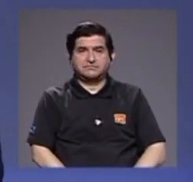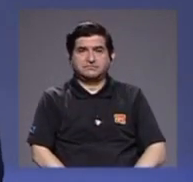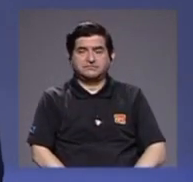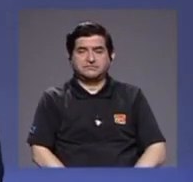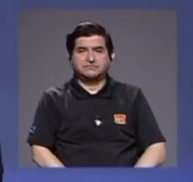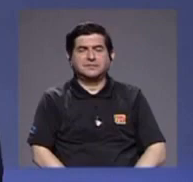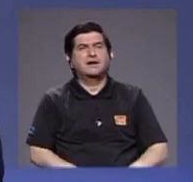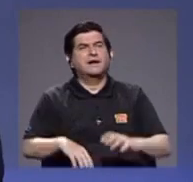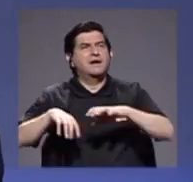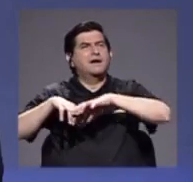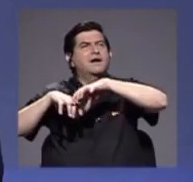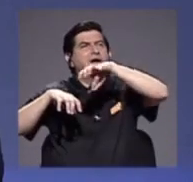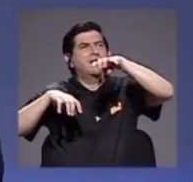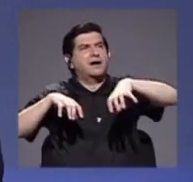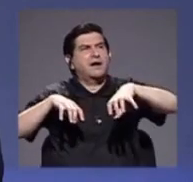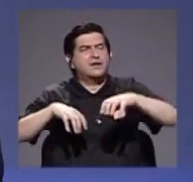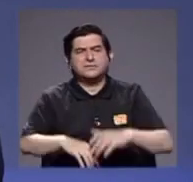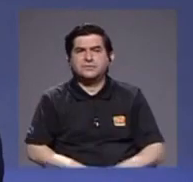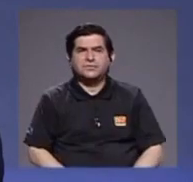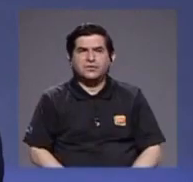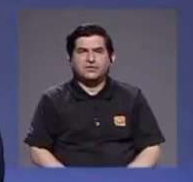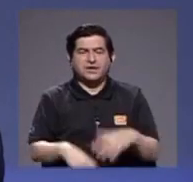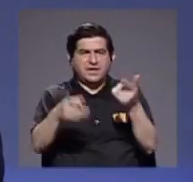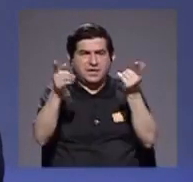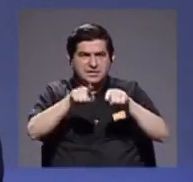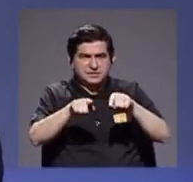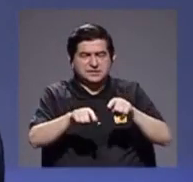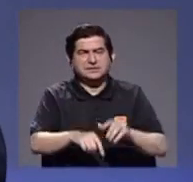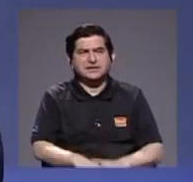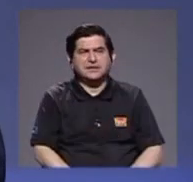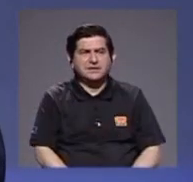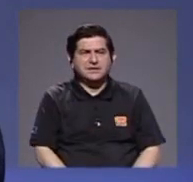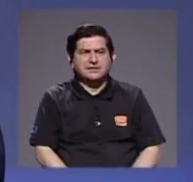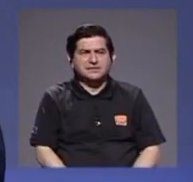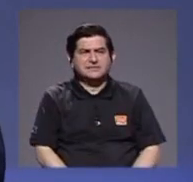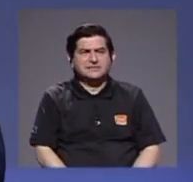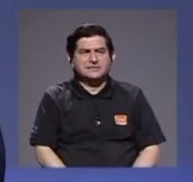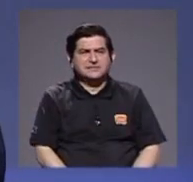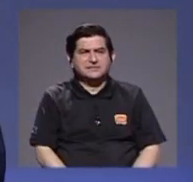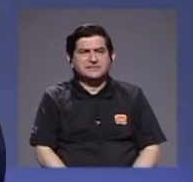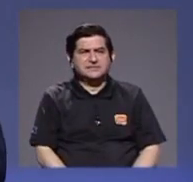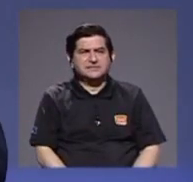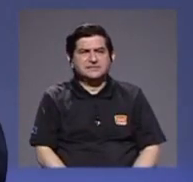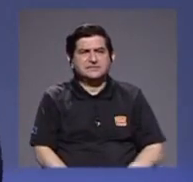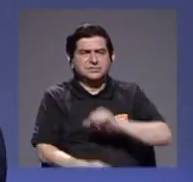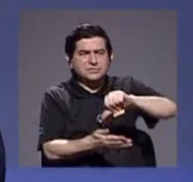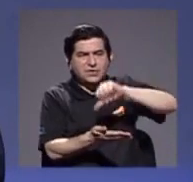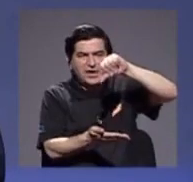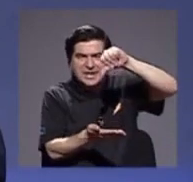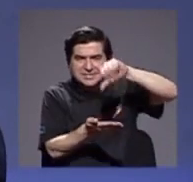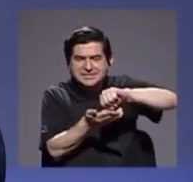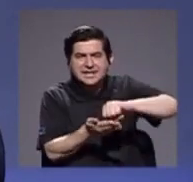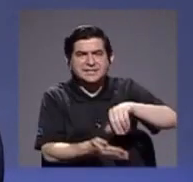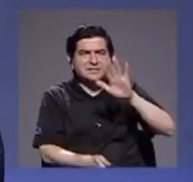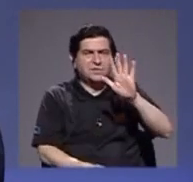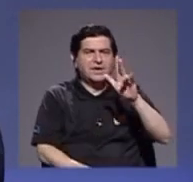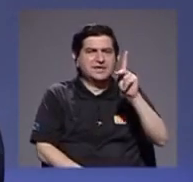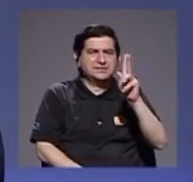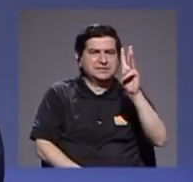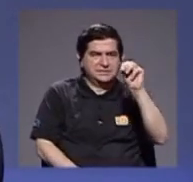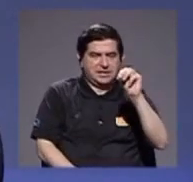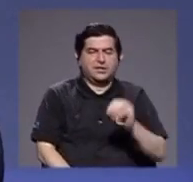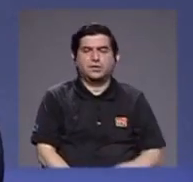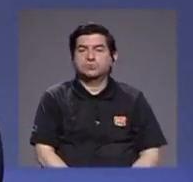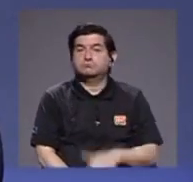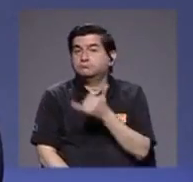la cabecera debe estar a cinco kilómetros de distancia. Bueno,